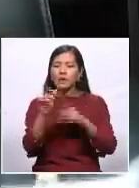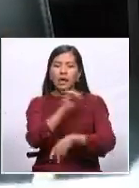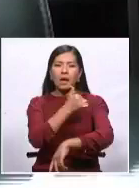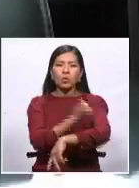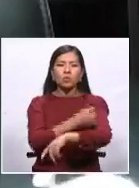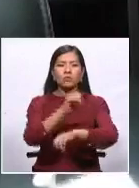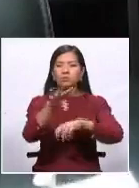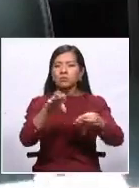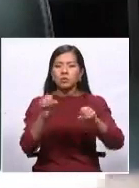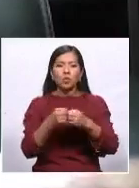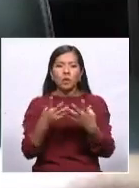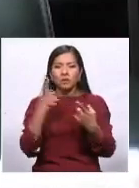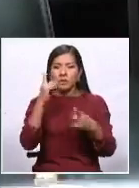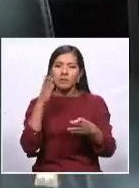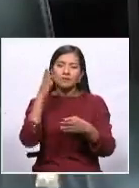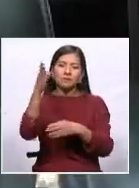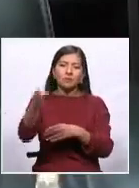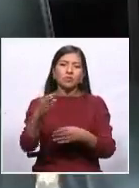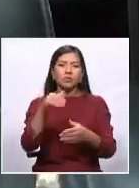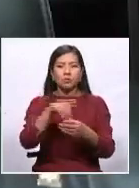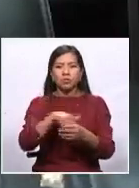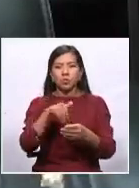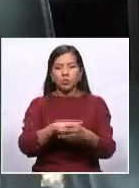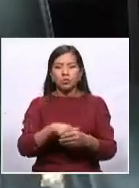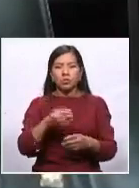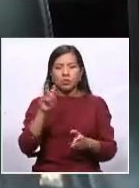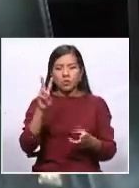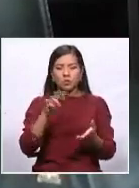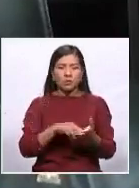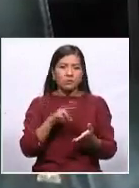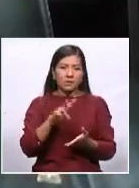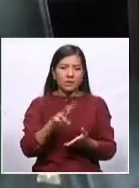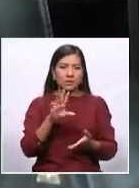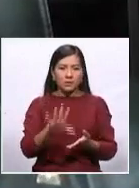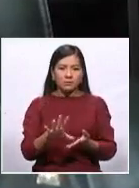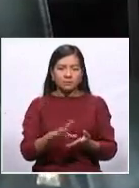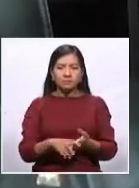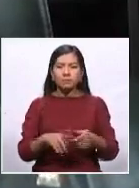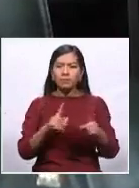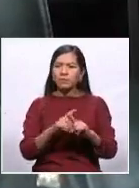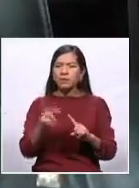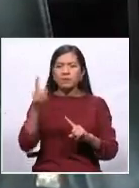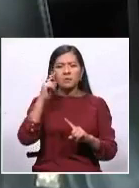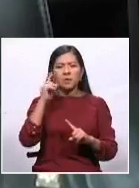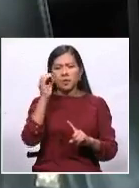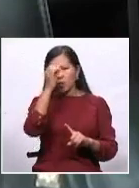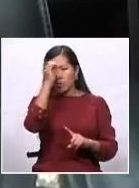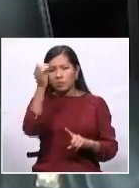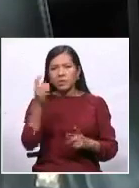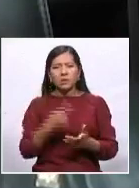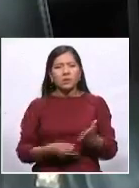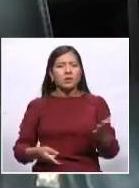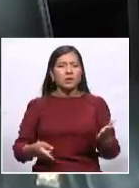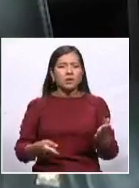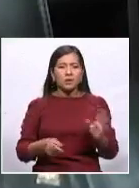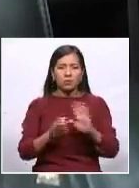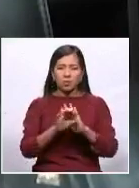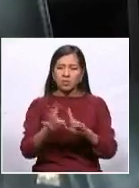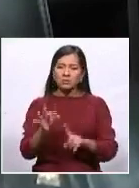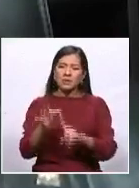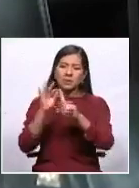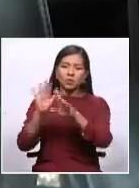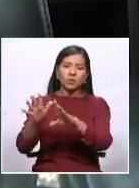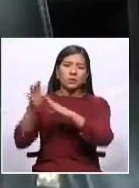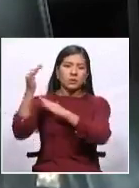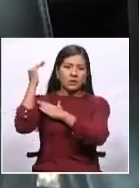elecciones del 2025 ¿cómo ve este tema diputado? sobre todo en el caso de Santa